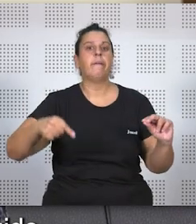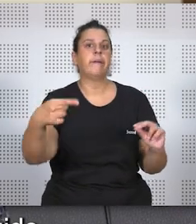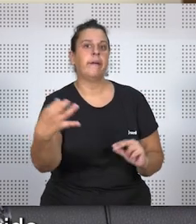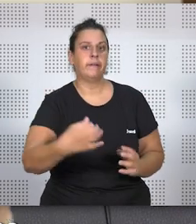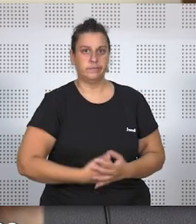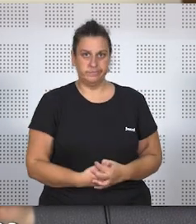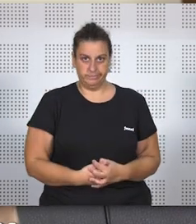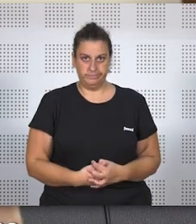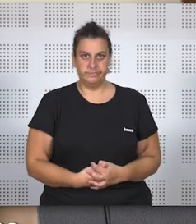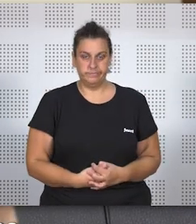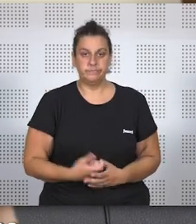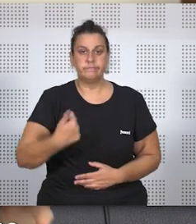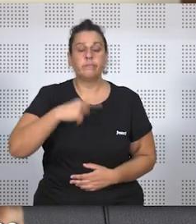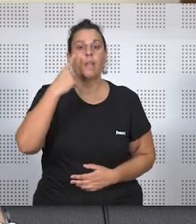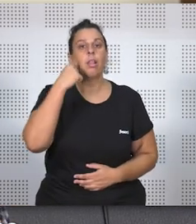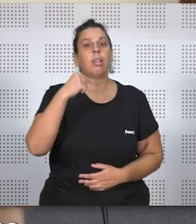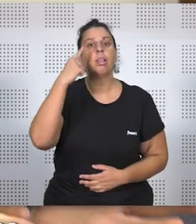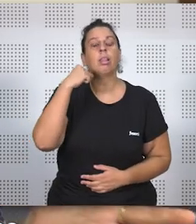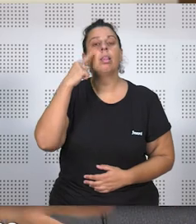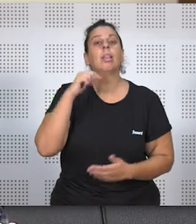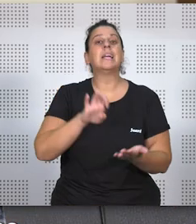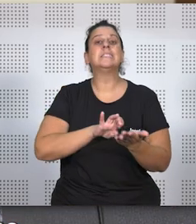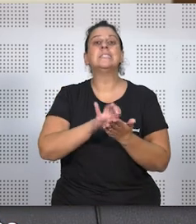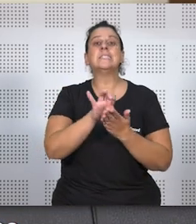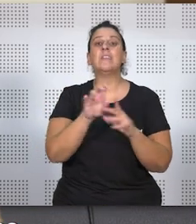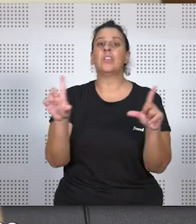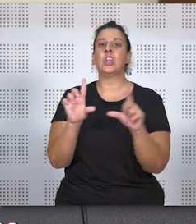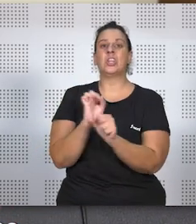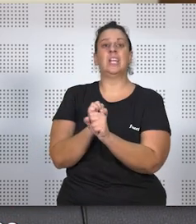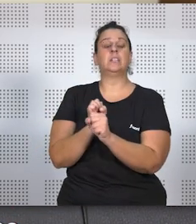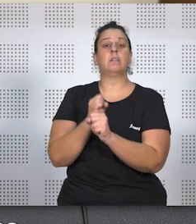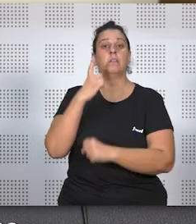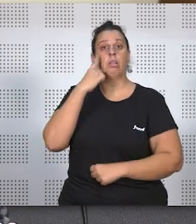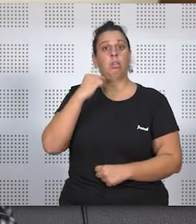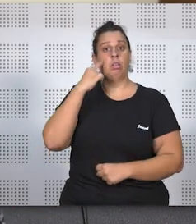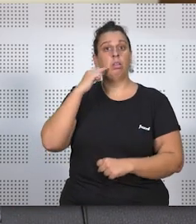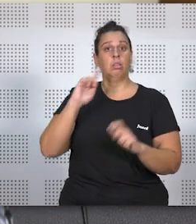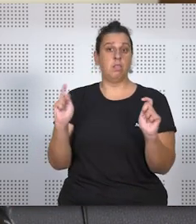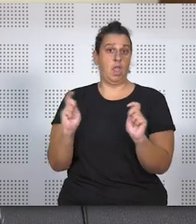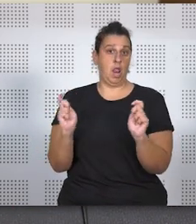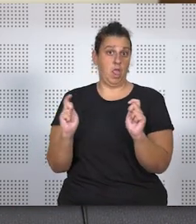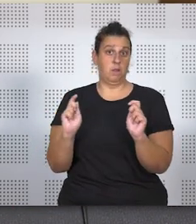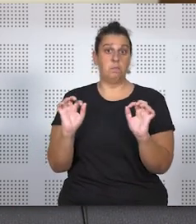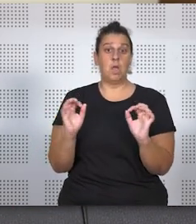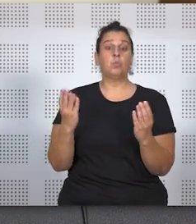-19. Estábamos acostumbrados a prestar nuestros servicios teletrabajando y muchas personas, sobre todo estas que tenían